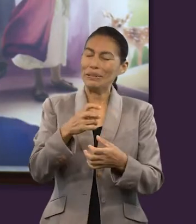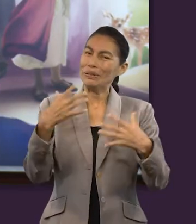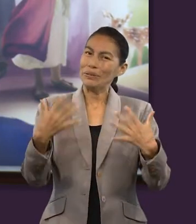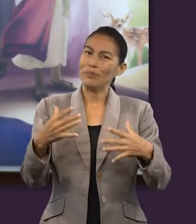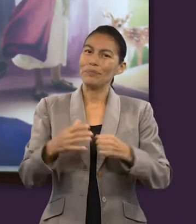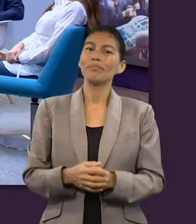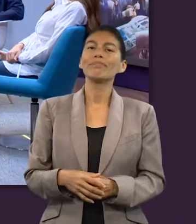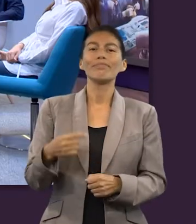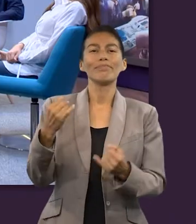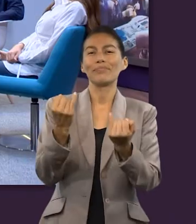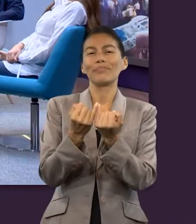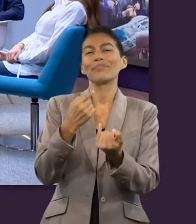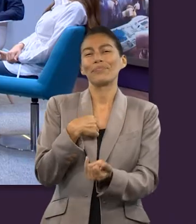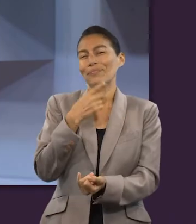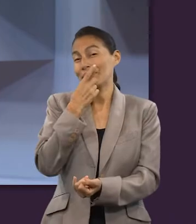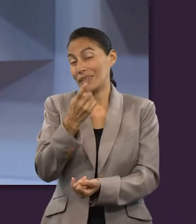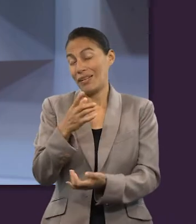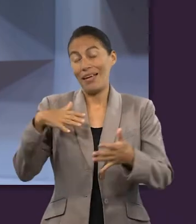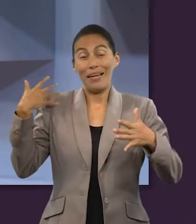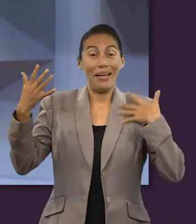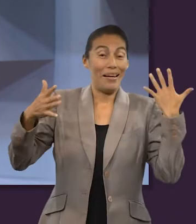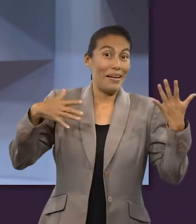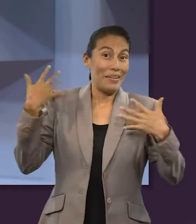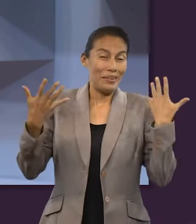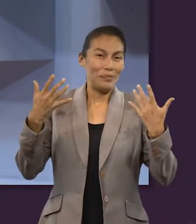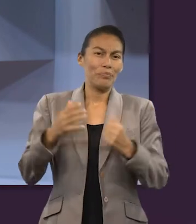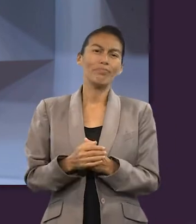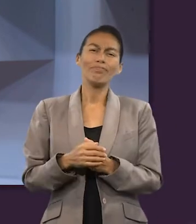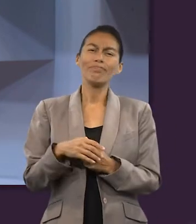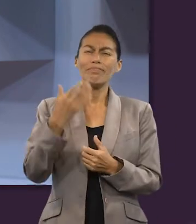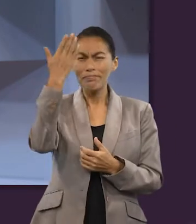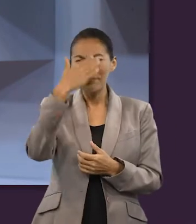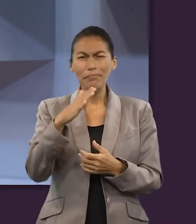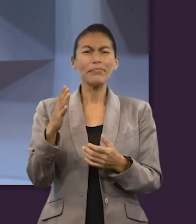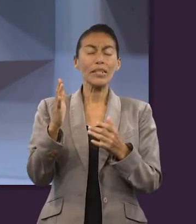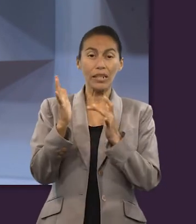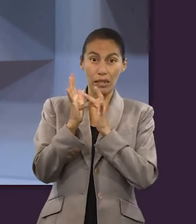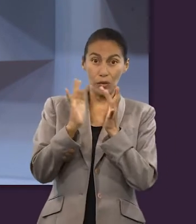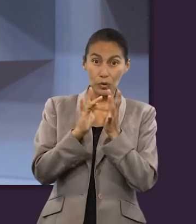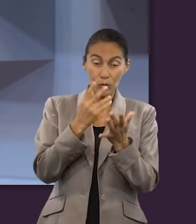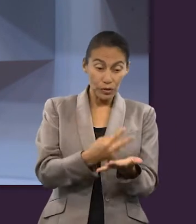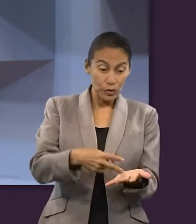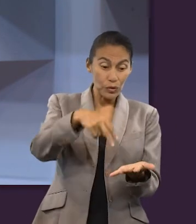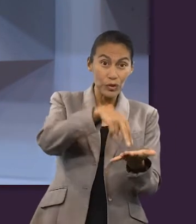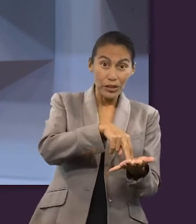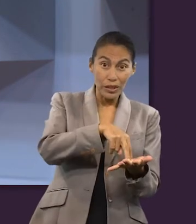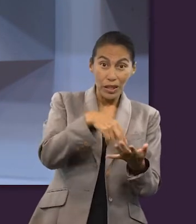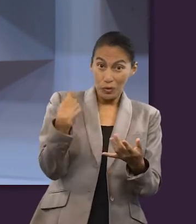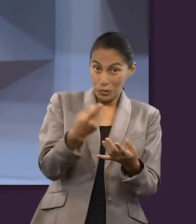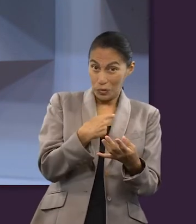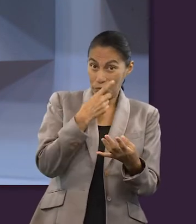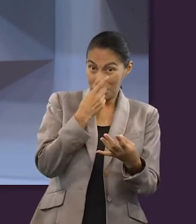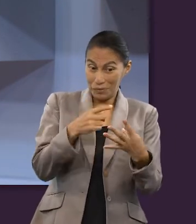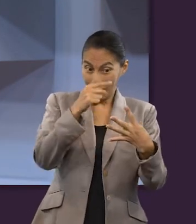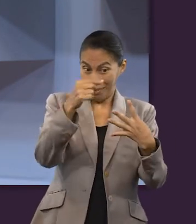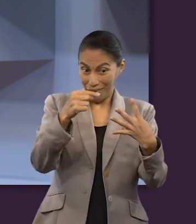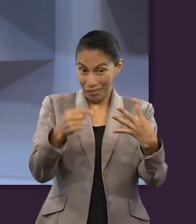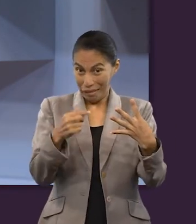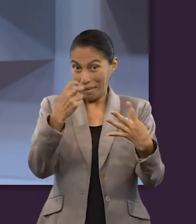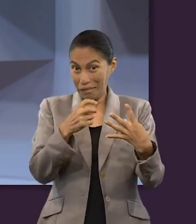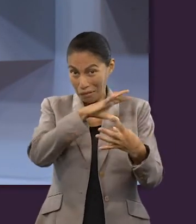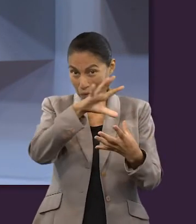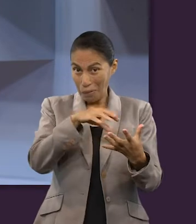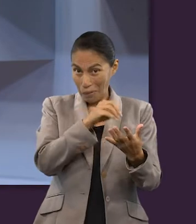Yo podría agregar también regocijo. Sabemos que la resurrección de Jesús nos da todo esto que acabamos de mencionar.